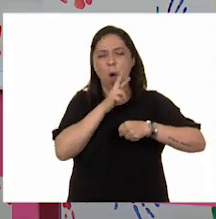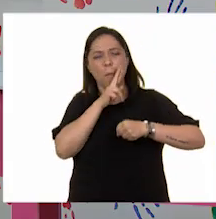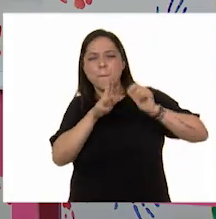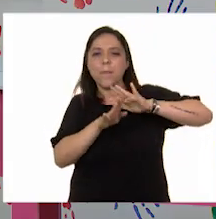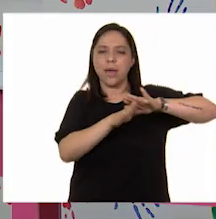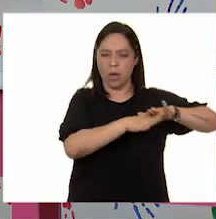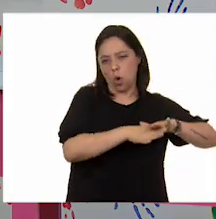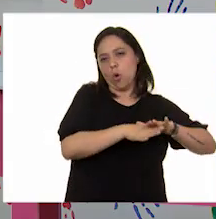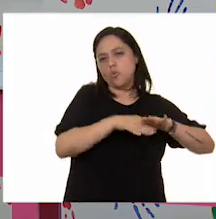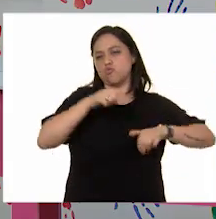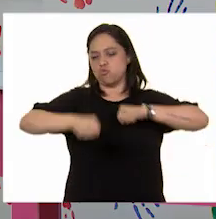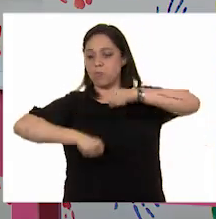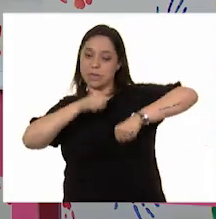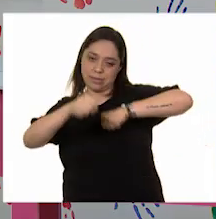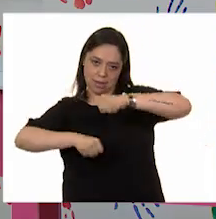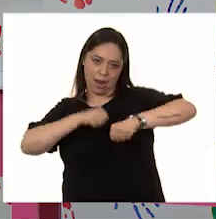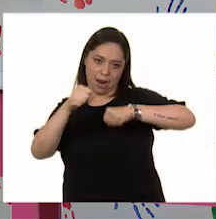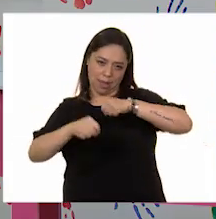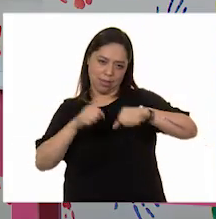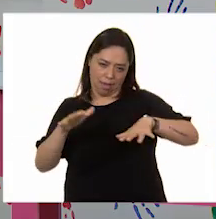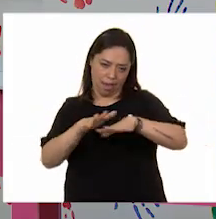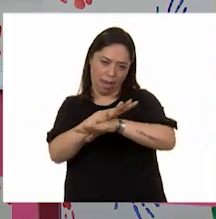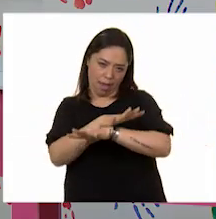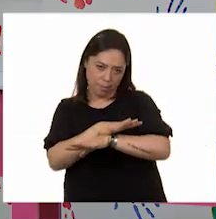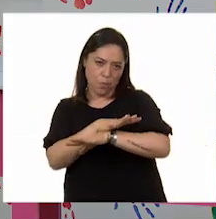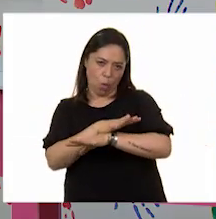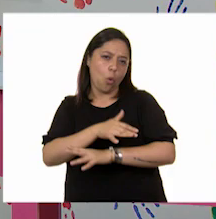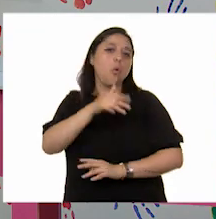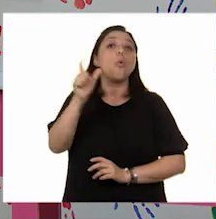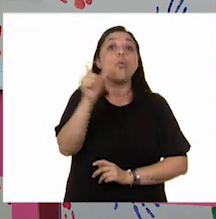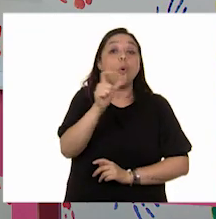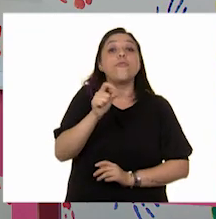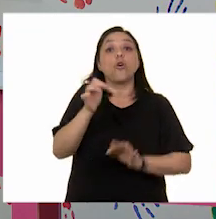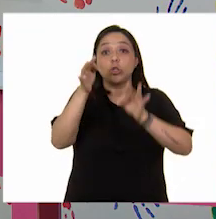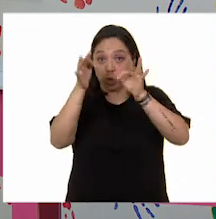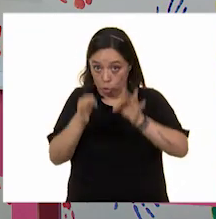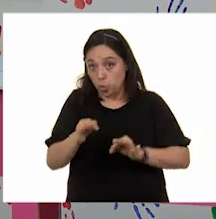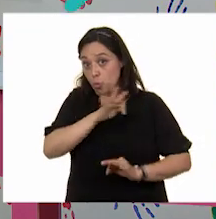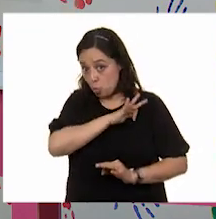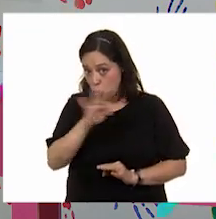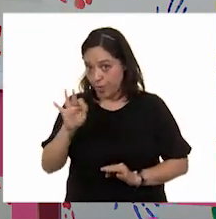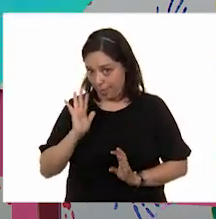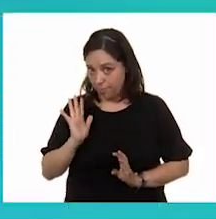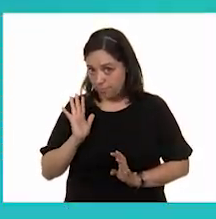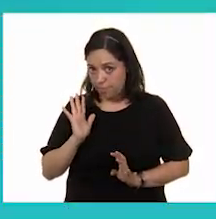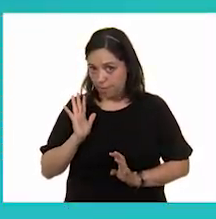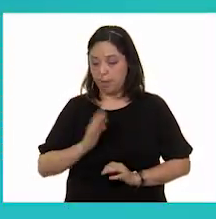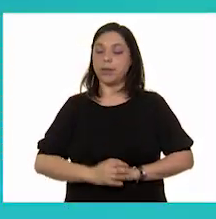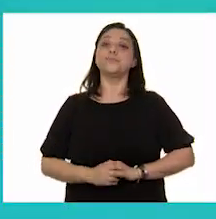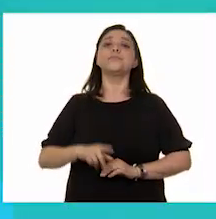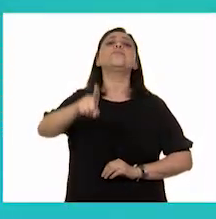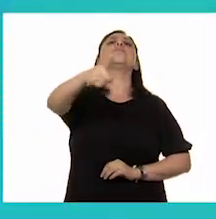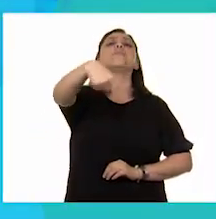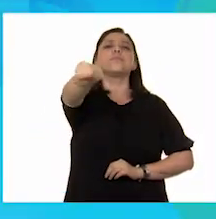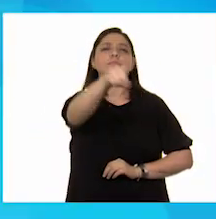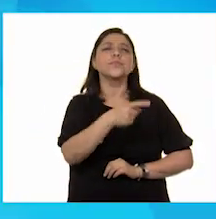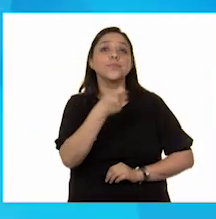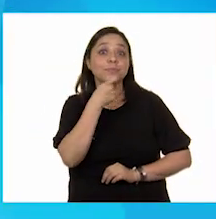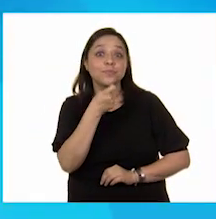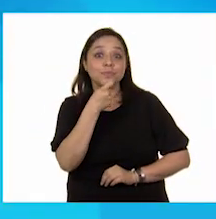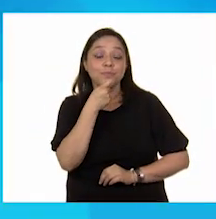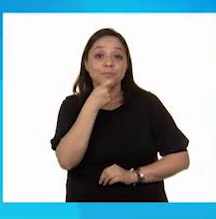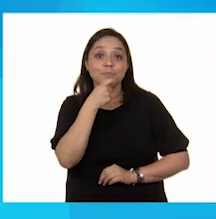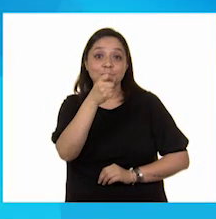gran acuerdo, Eric. Usamos la bicicleta siempre que sea adecuado. Y a ustedes, niñas y niños, ¿también les tocó la